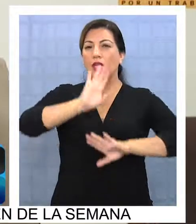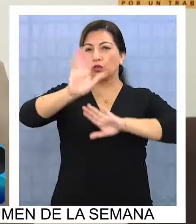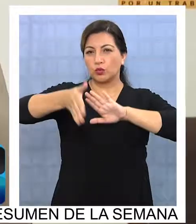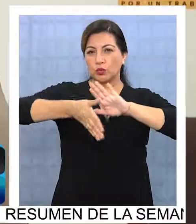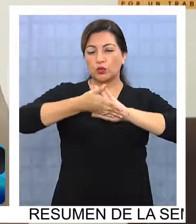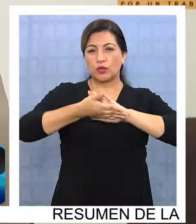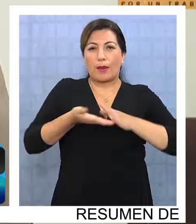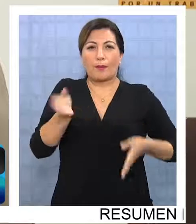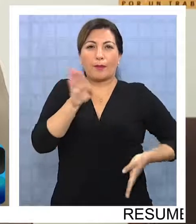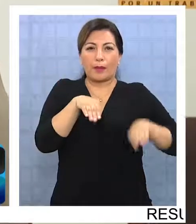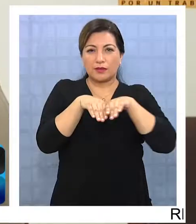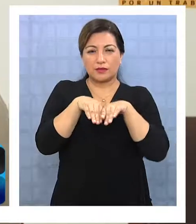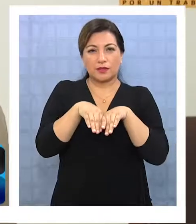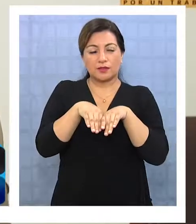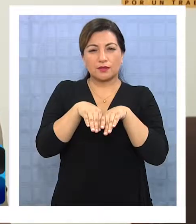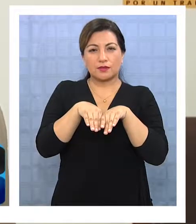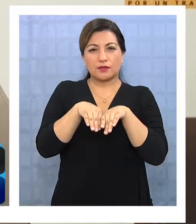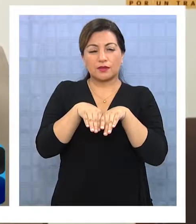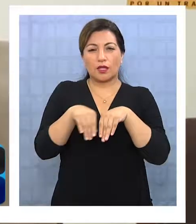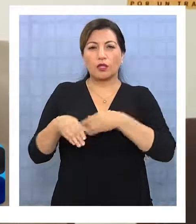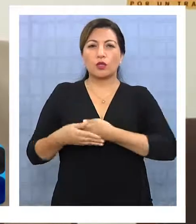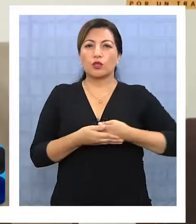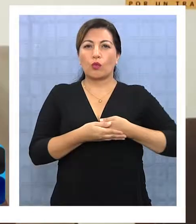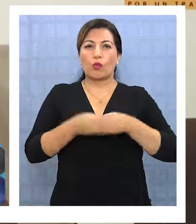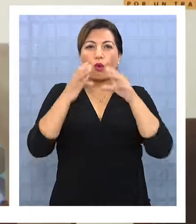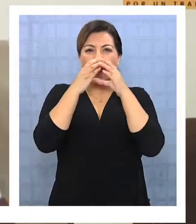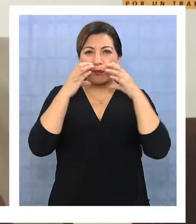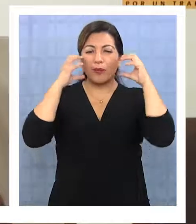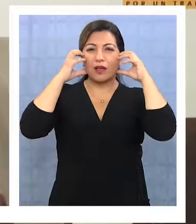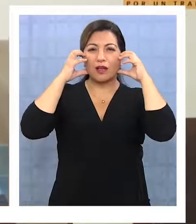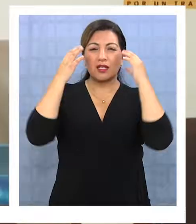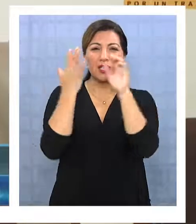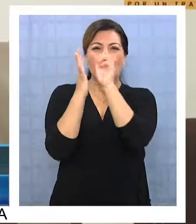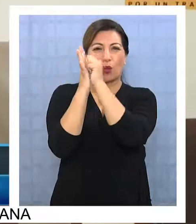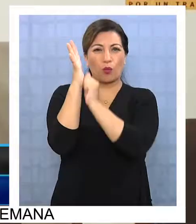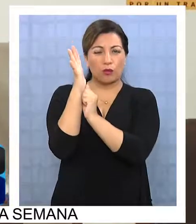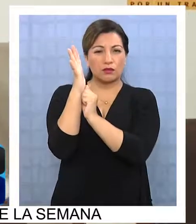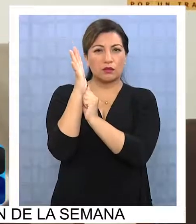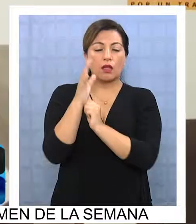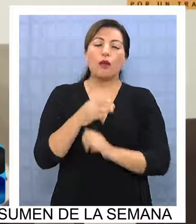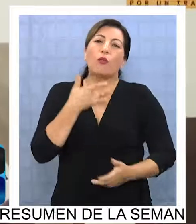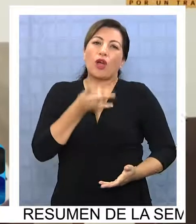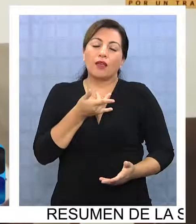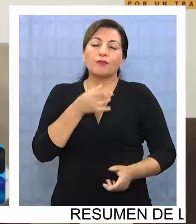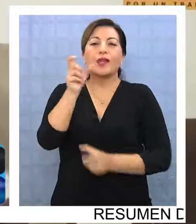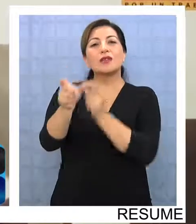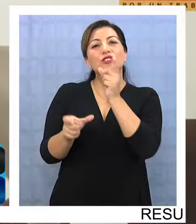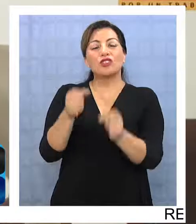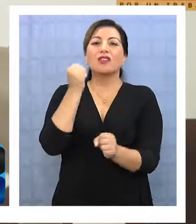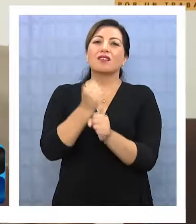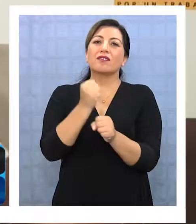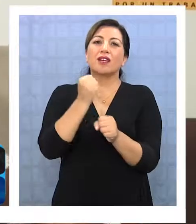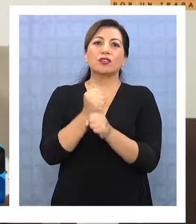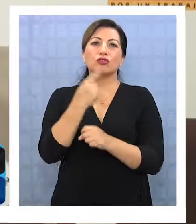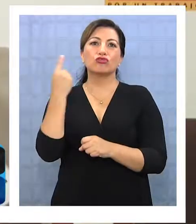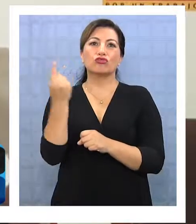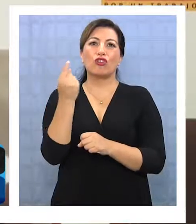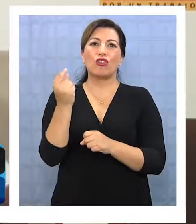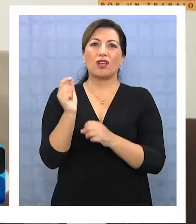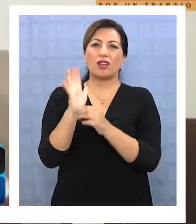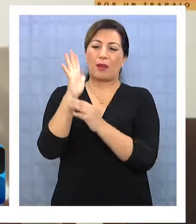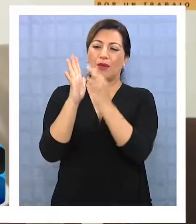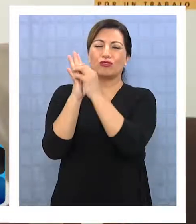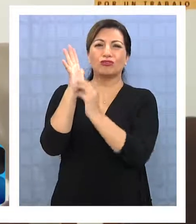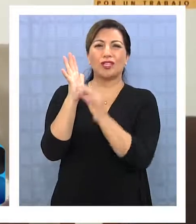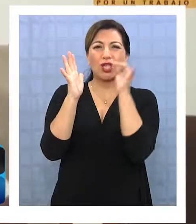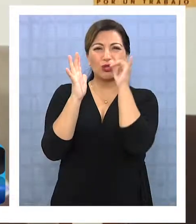higiénicas, pañales, mascarillas, guantes, porque las personas están trabajando con sus manos con una ampolla